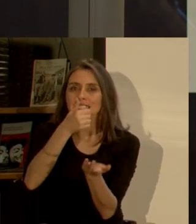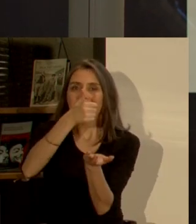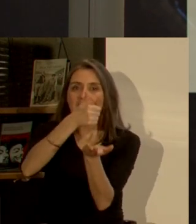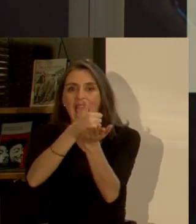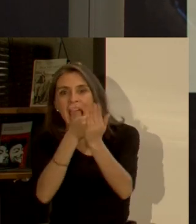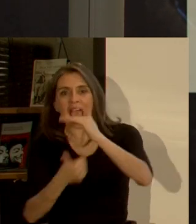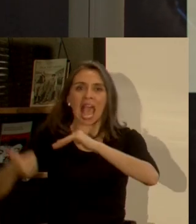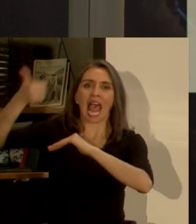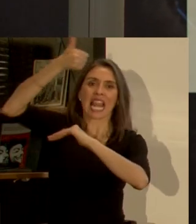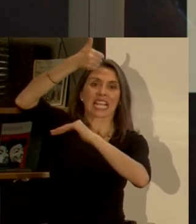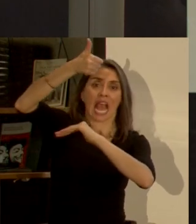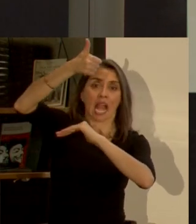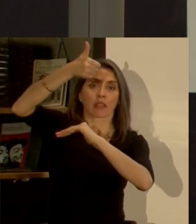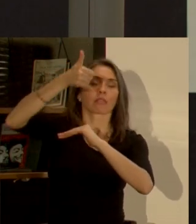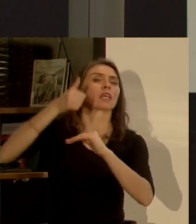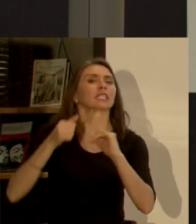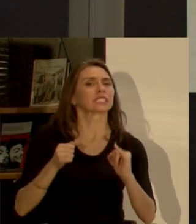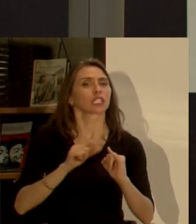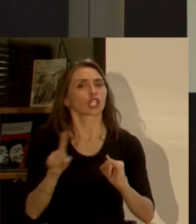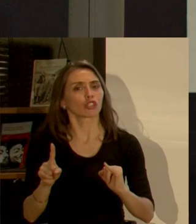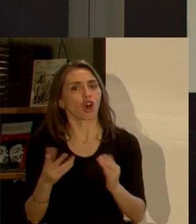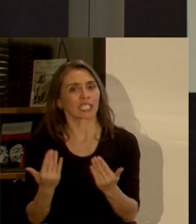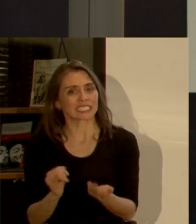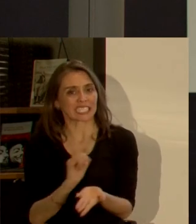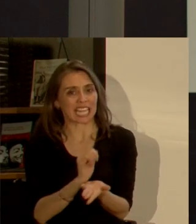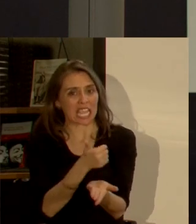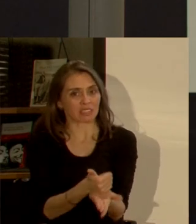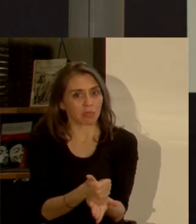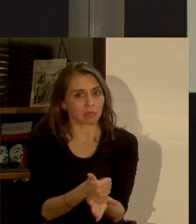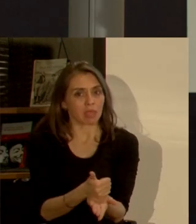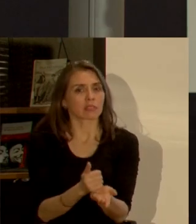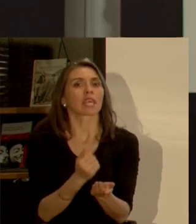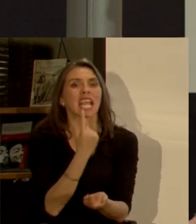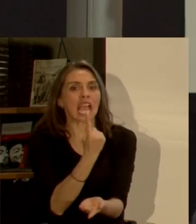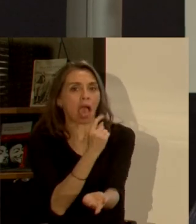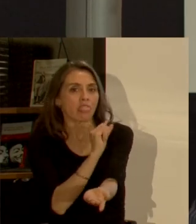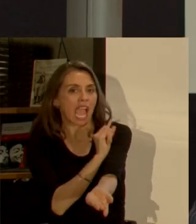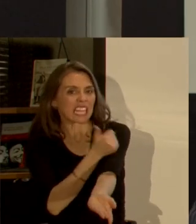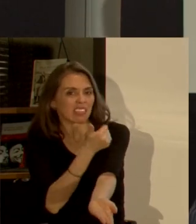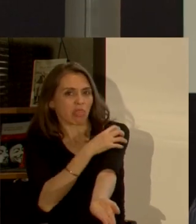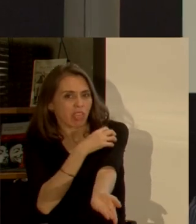mayor y cuándo no y es necesario un intendente en todas las regiones